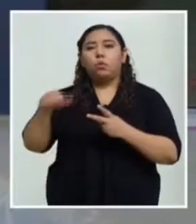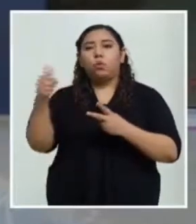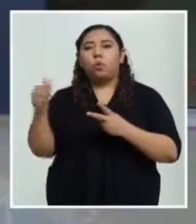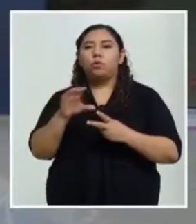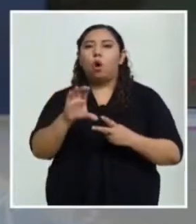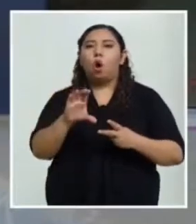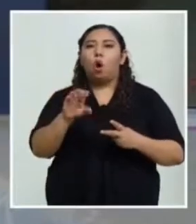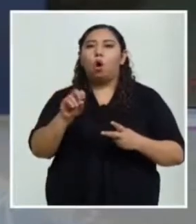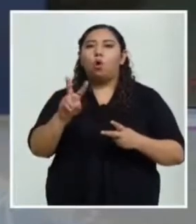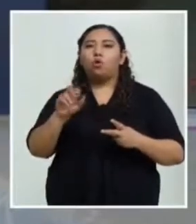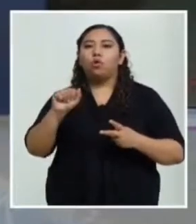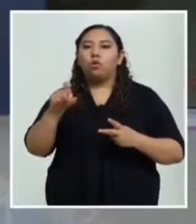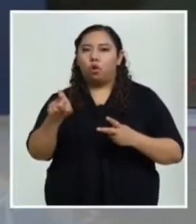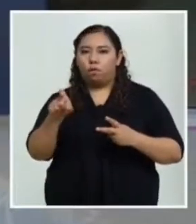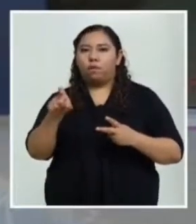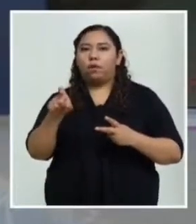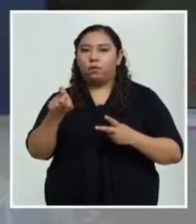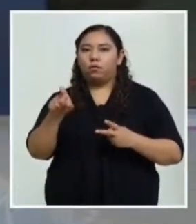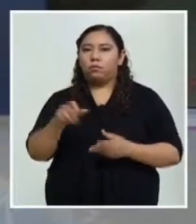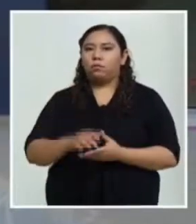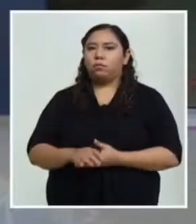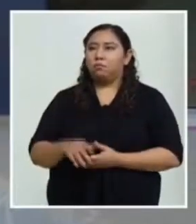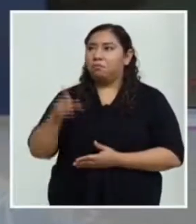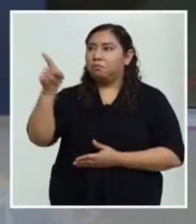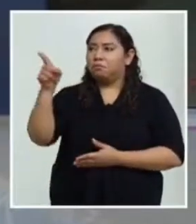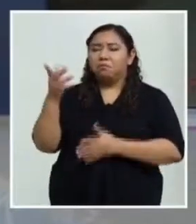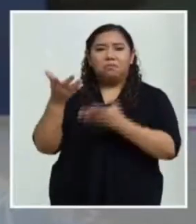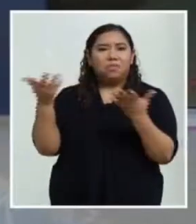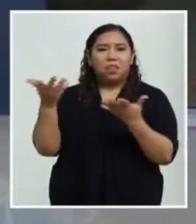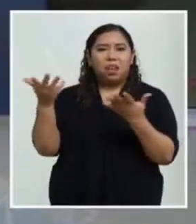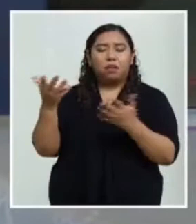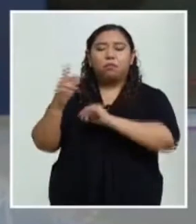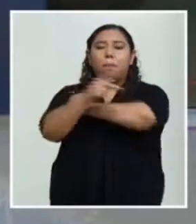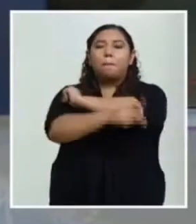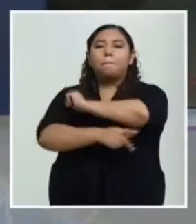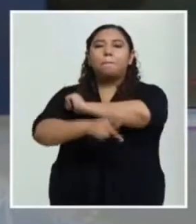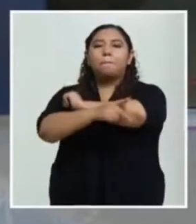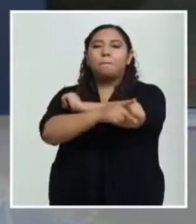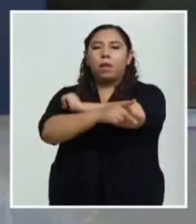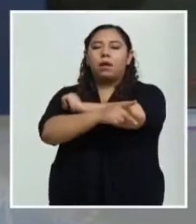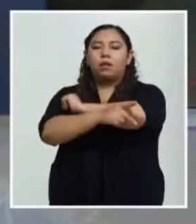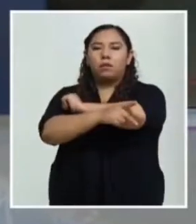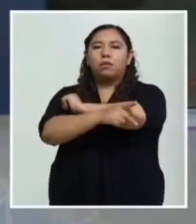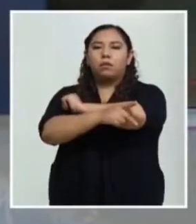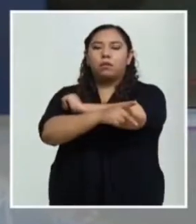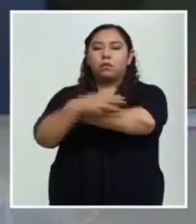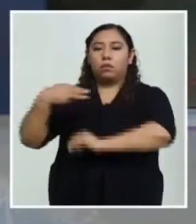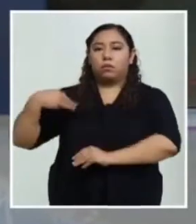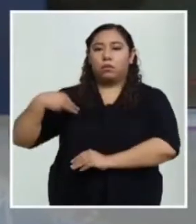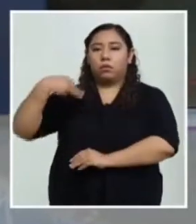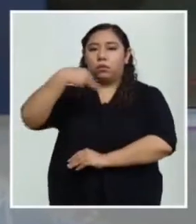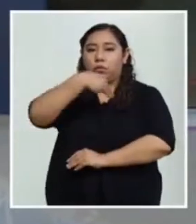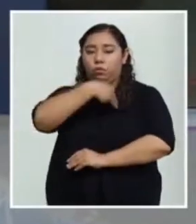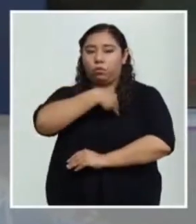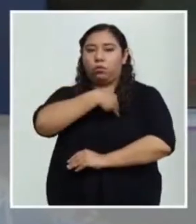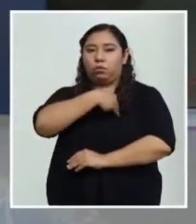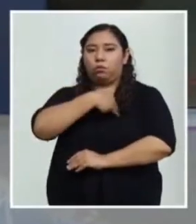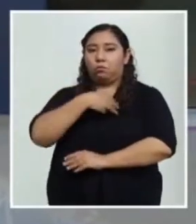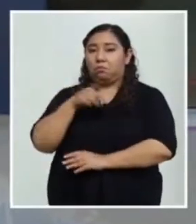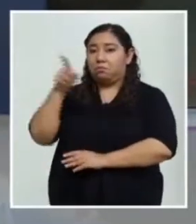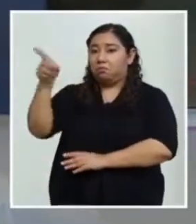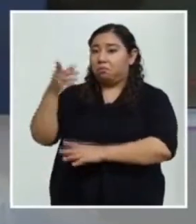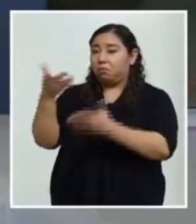Esta plataforma se conformó como un esfuerzo mundial para garantizar el acceso